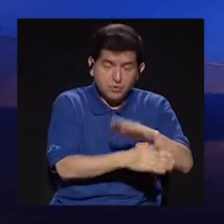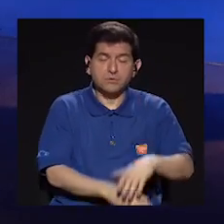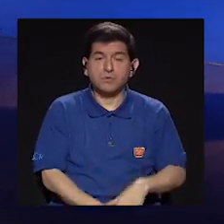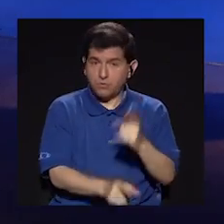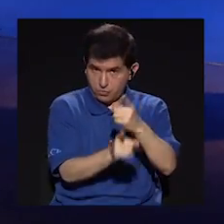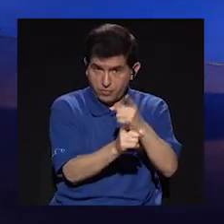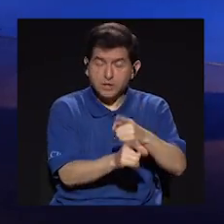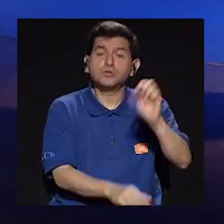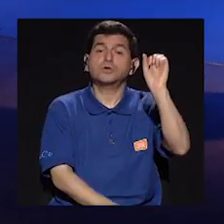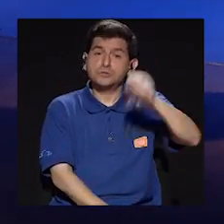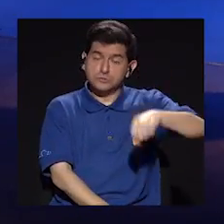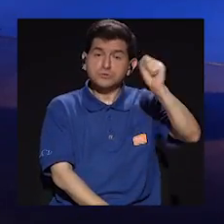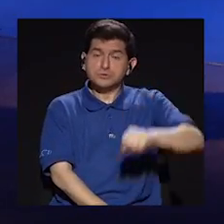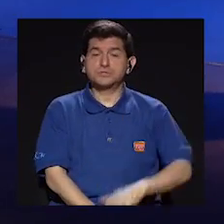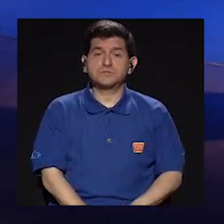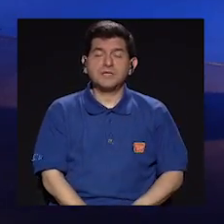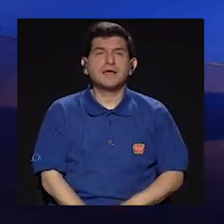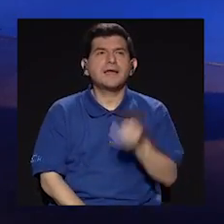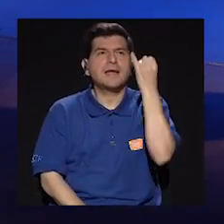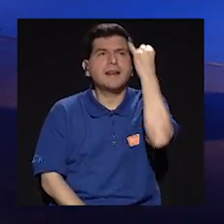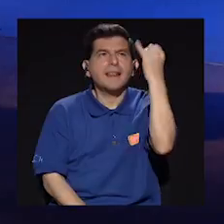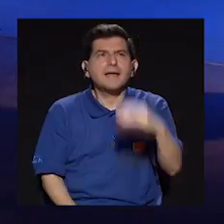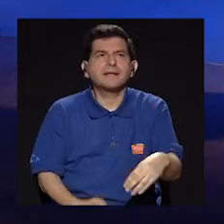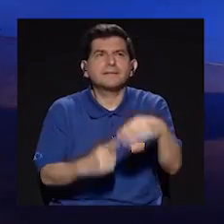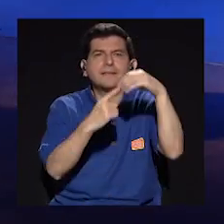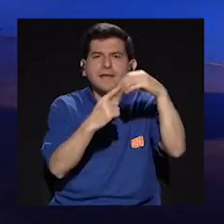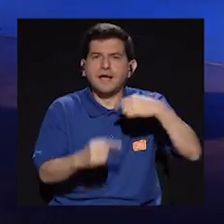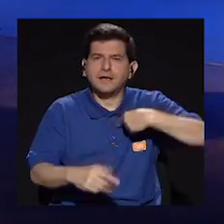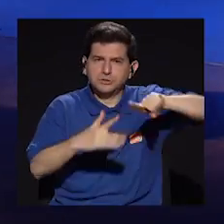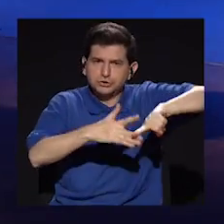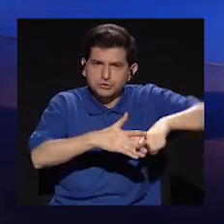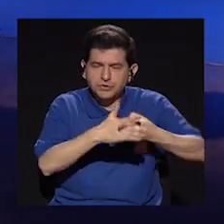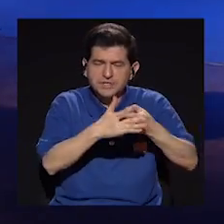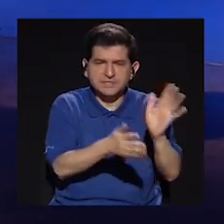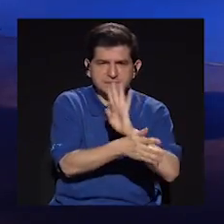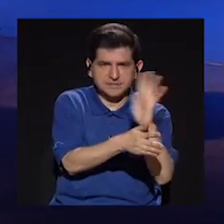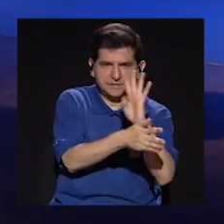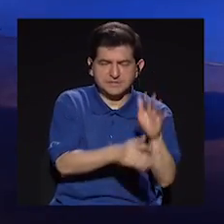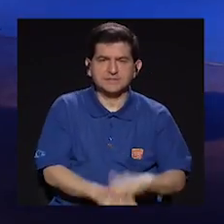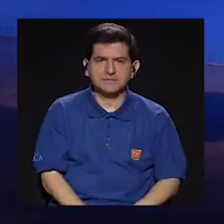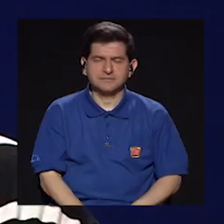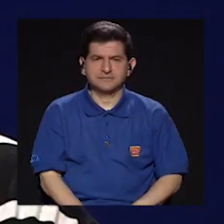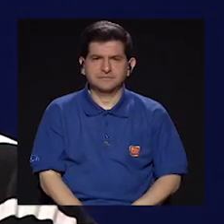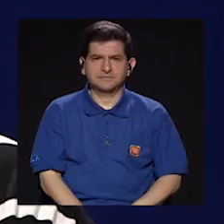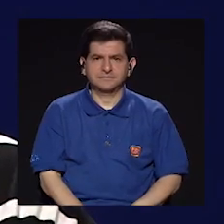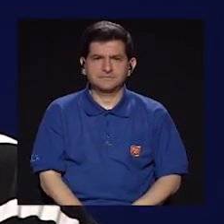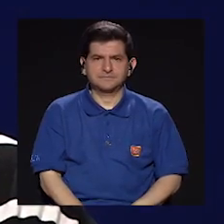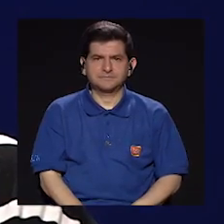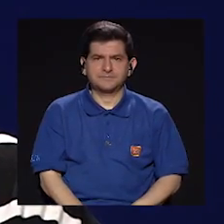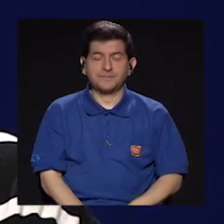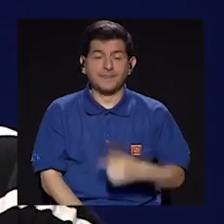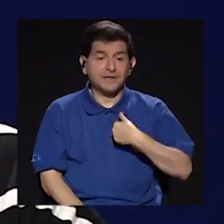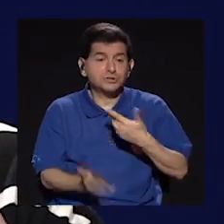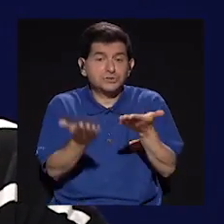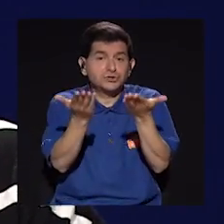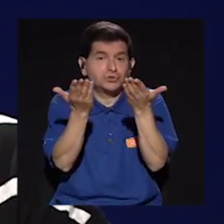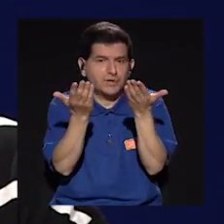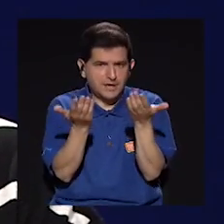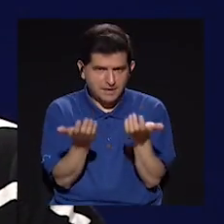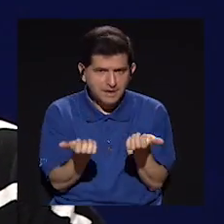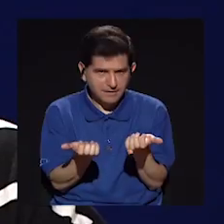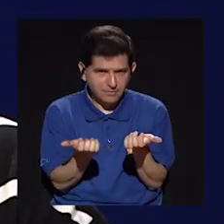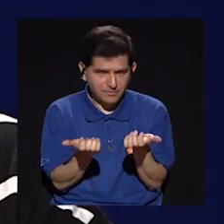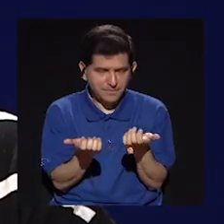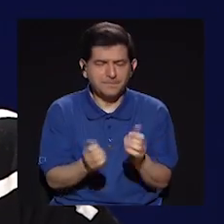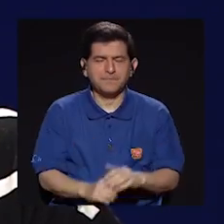Sí, en realidad la premisa de donde partí como para hacer la película era que creía, o sea, quería